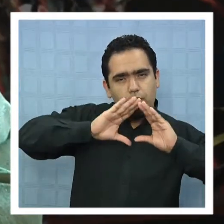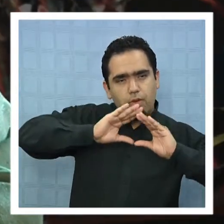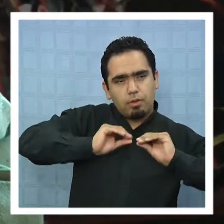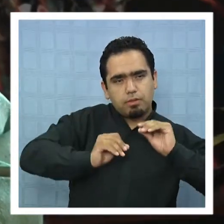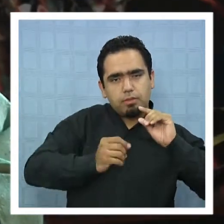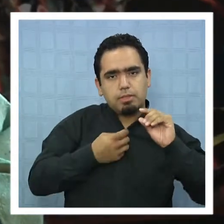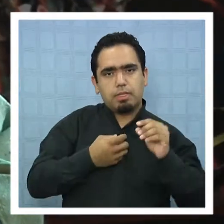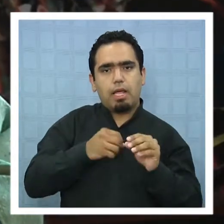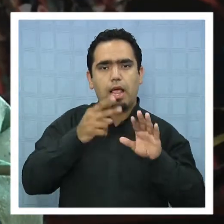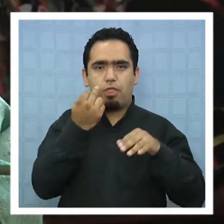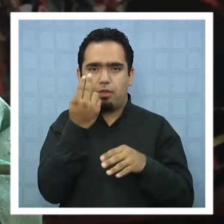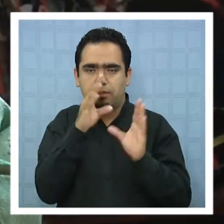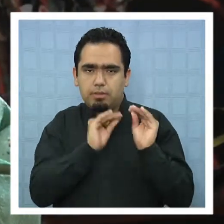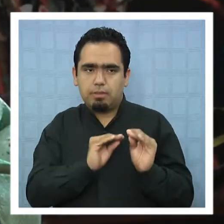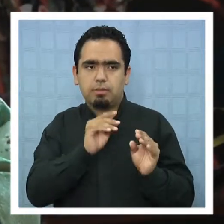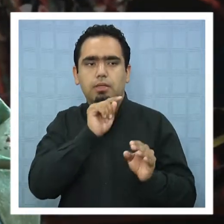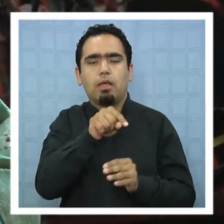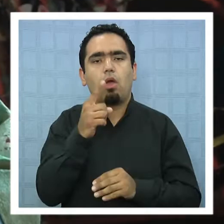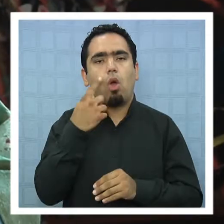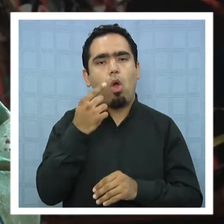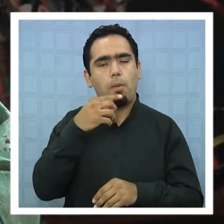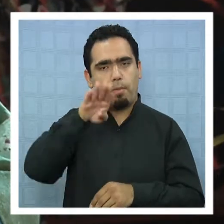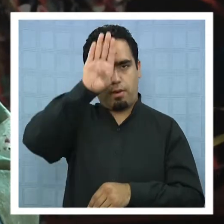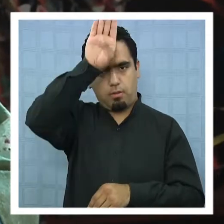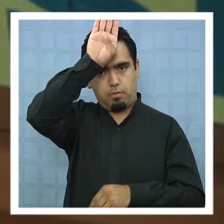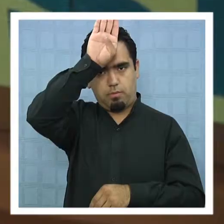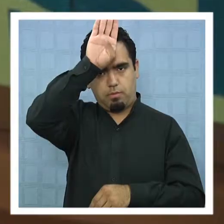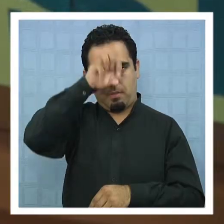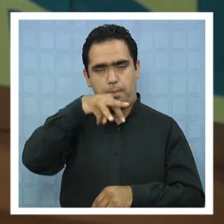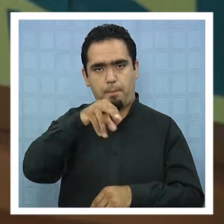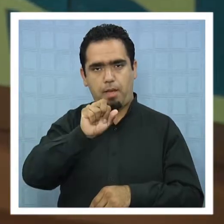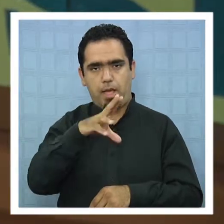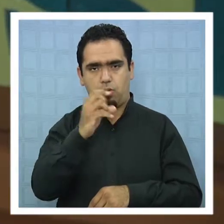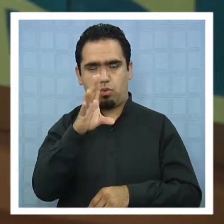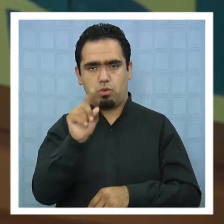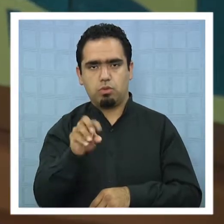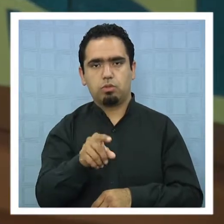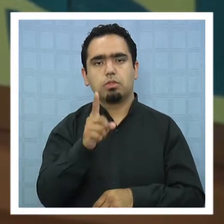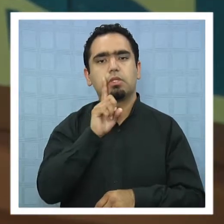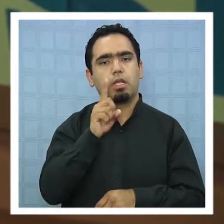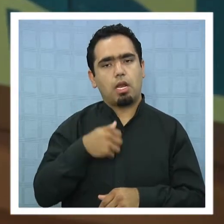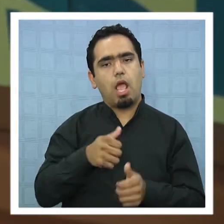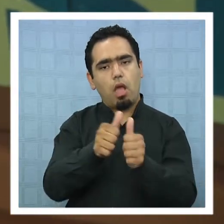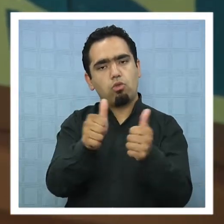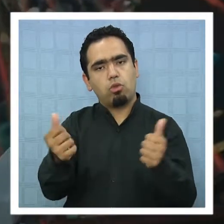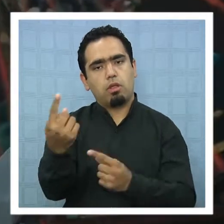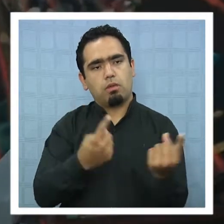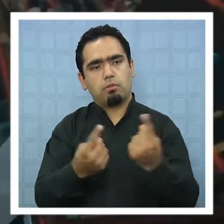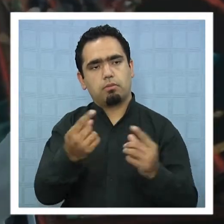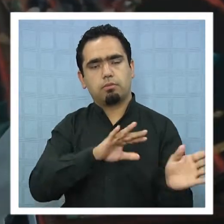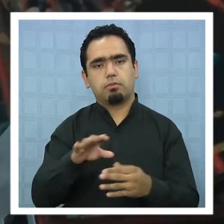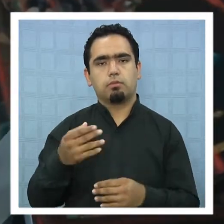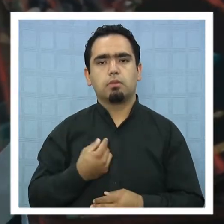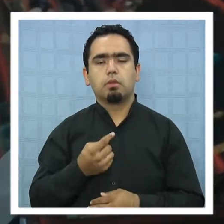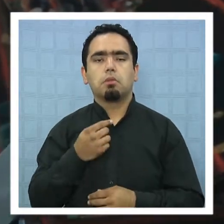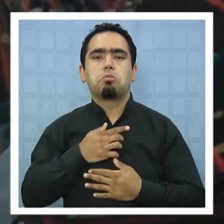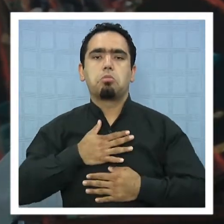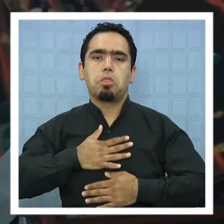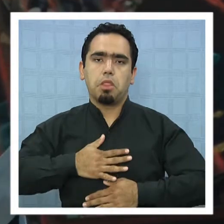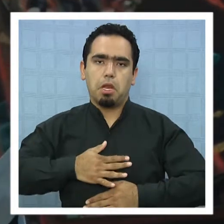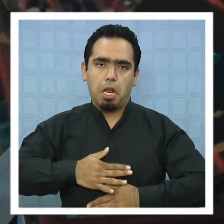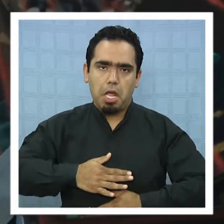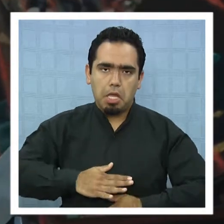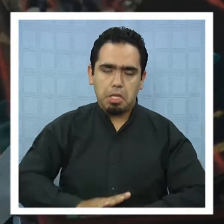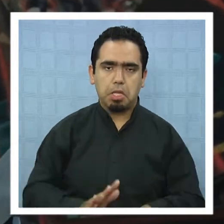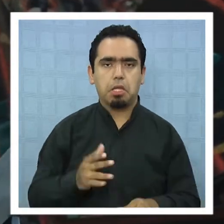oficiada por el obispo Marco Órdenes, contó con la presencia de autoridades invitadas. Con gran devoción, con gran tranquilidad. Ha sido